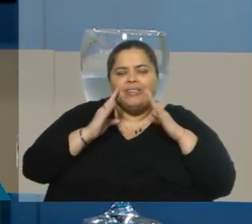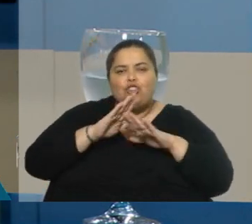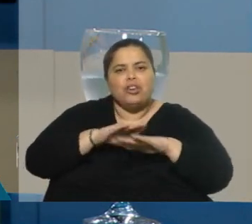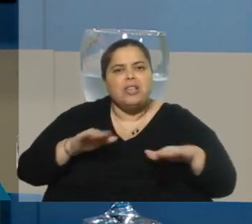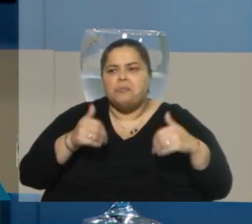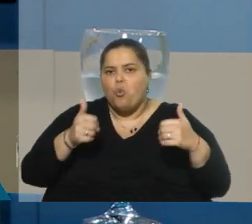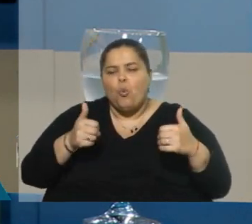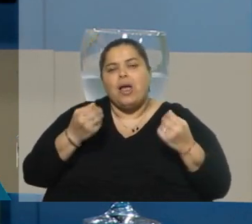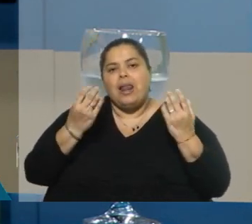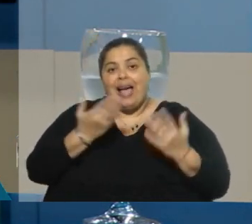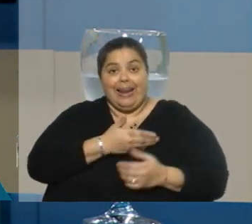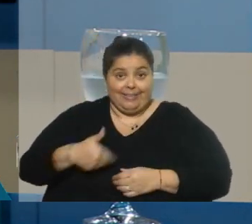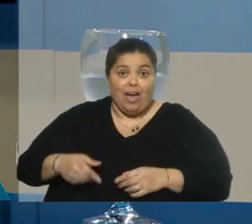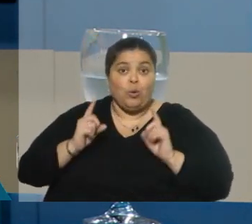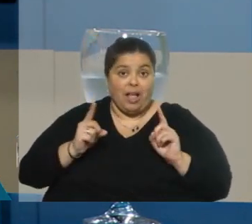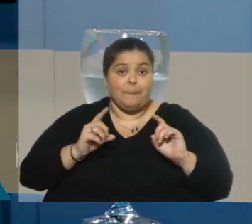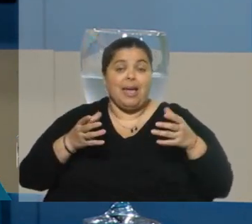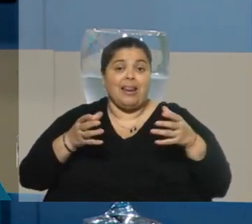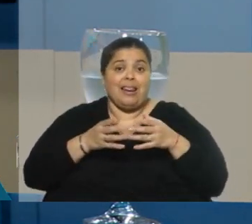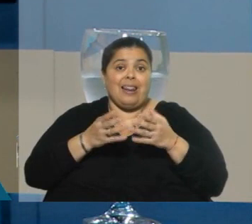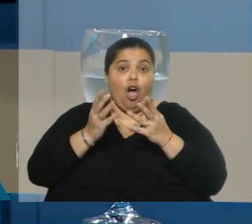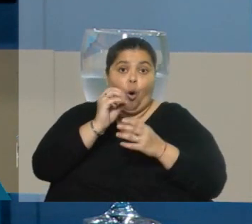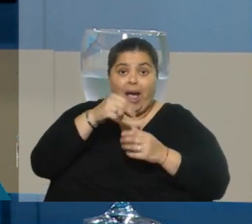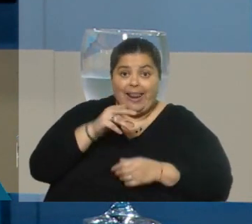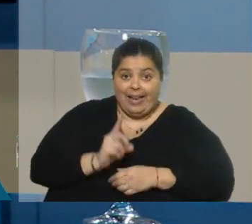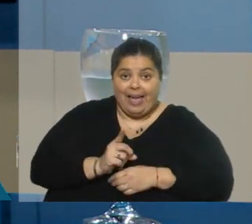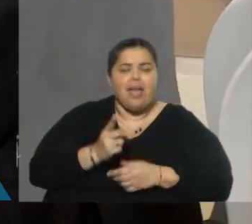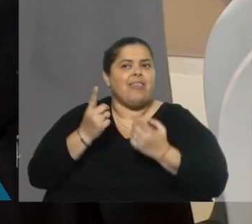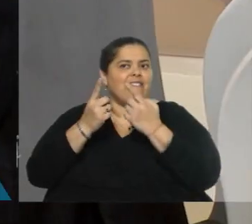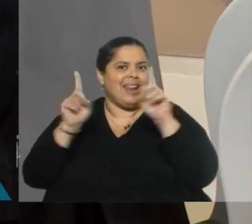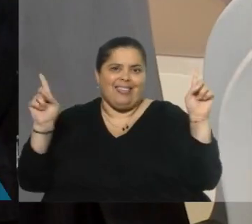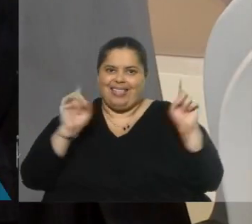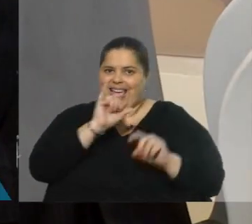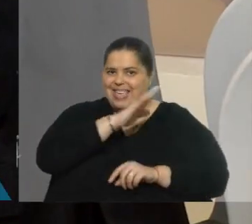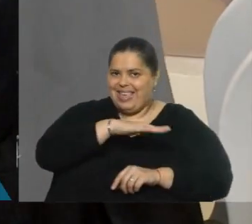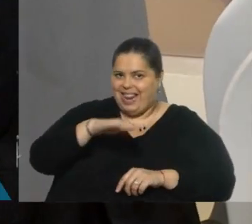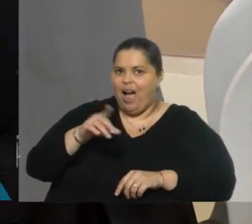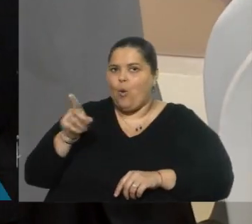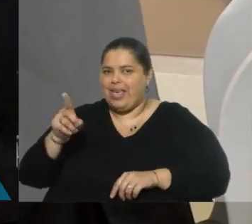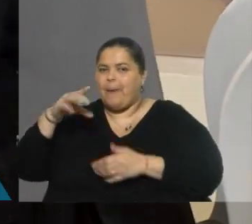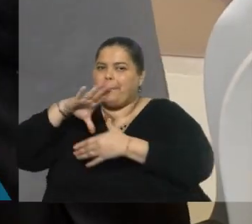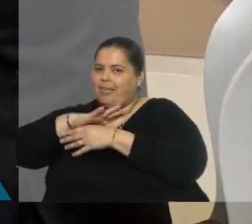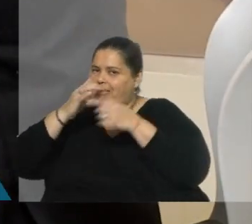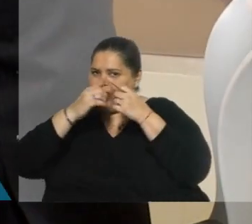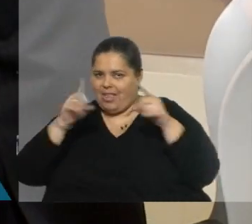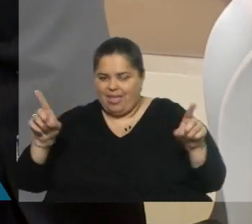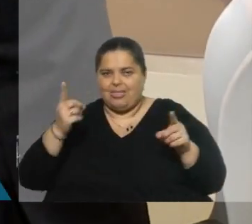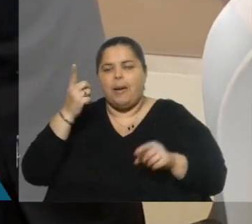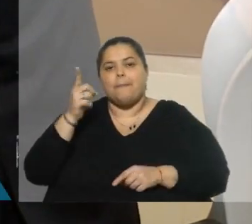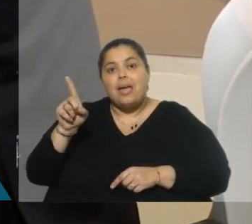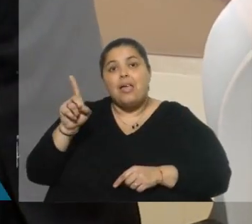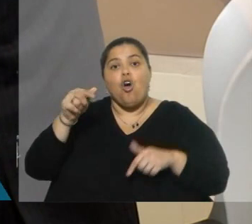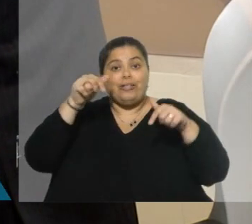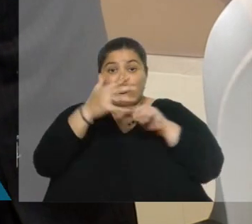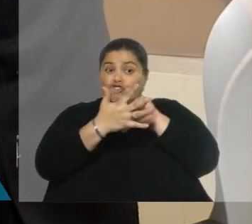la sociedad civil. Es muy distinta la historia de INAU que la historia del Mides. Esos cinco casos son excepciones. Son excepciones. Pero bueno, están en la justicia. Están